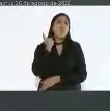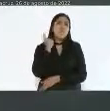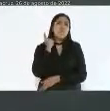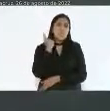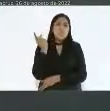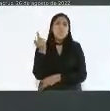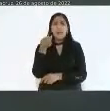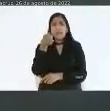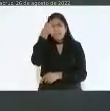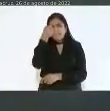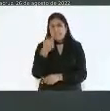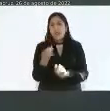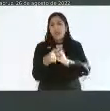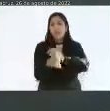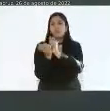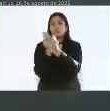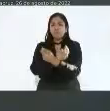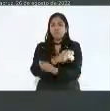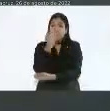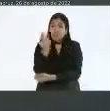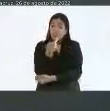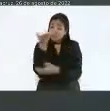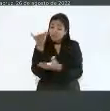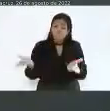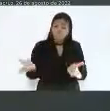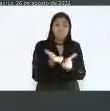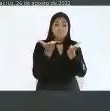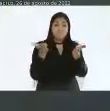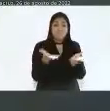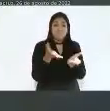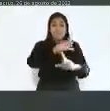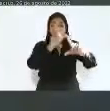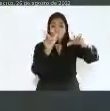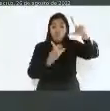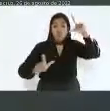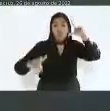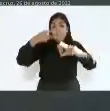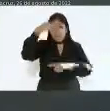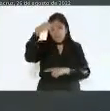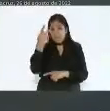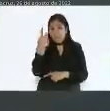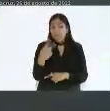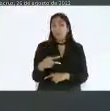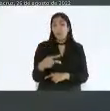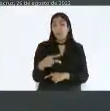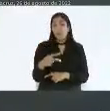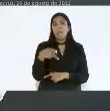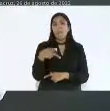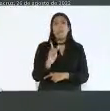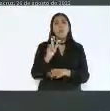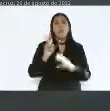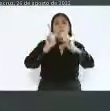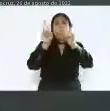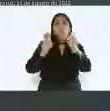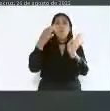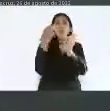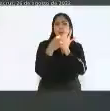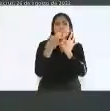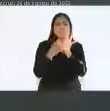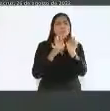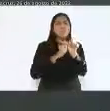que usted ha impulsado a lo largo de nuestro México, particularmente en el tema de